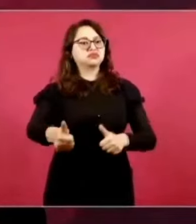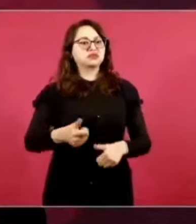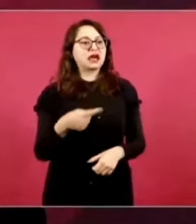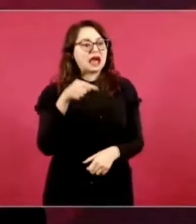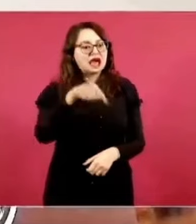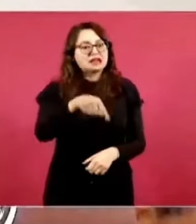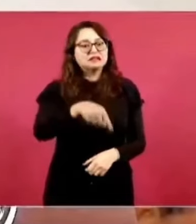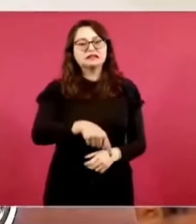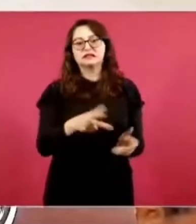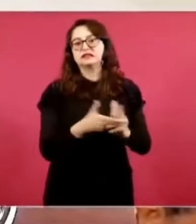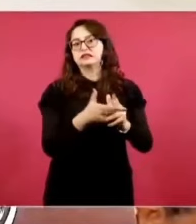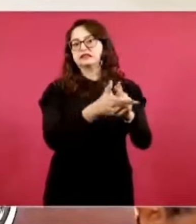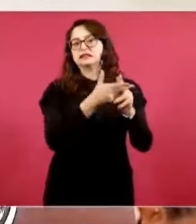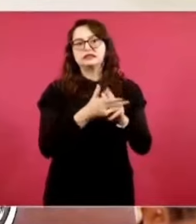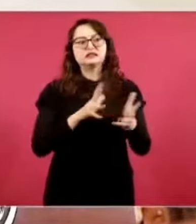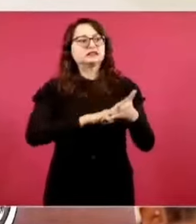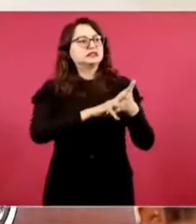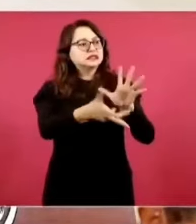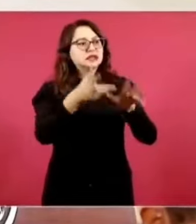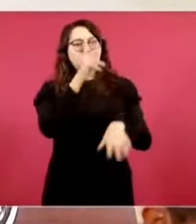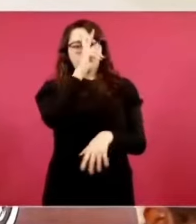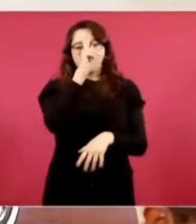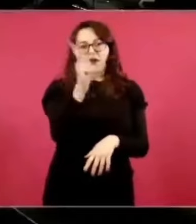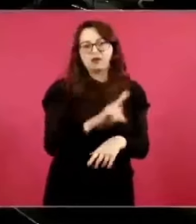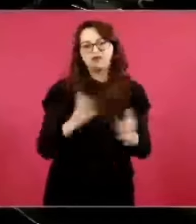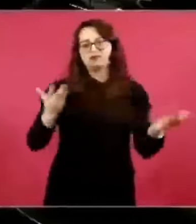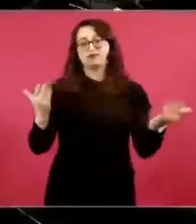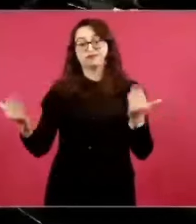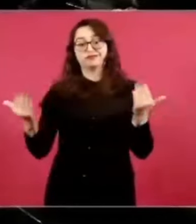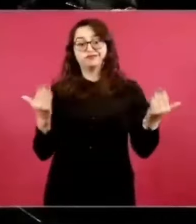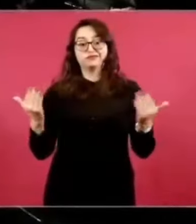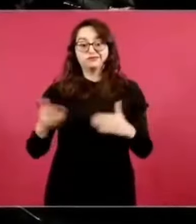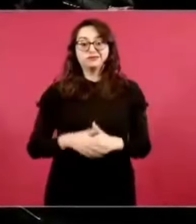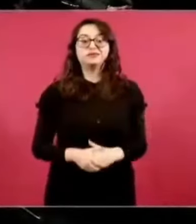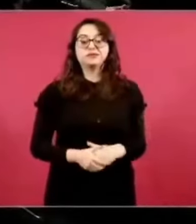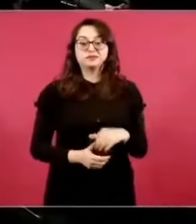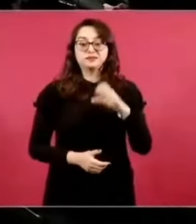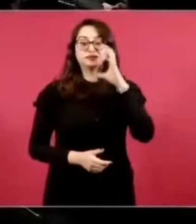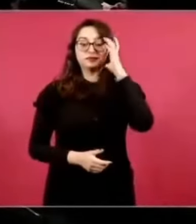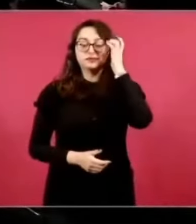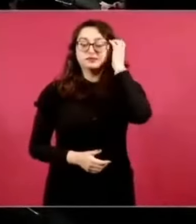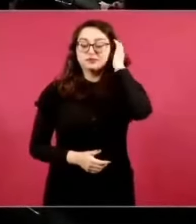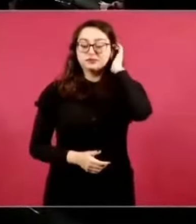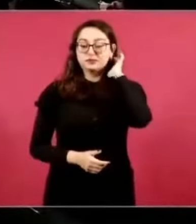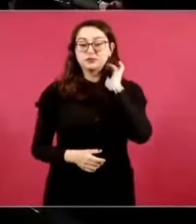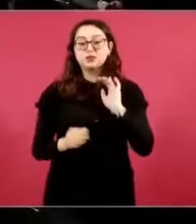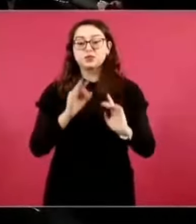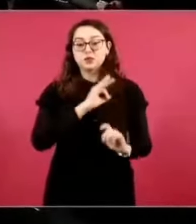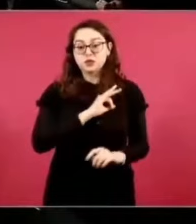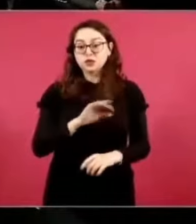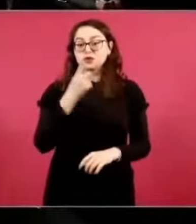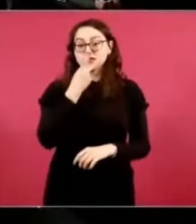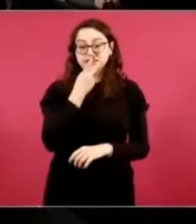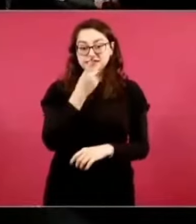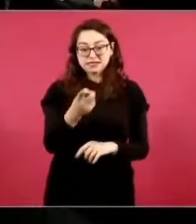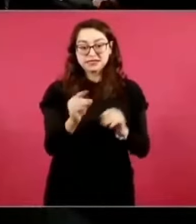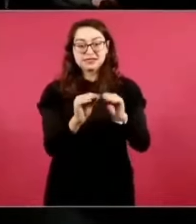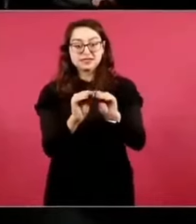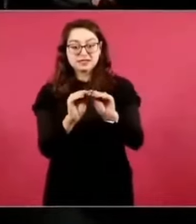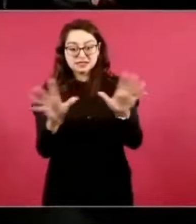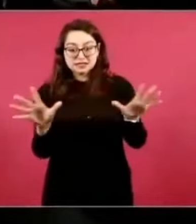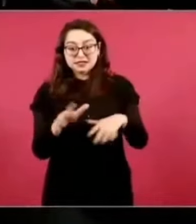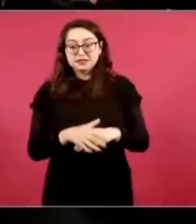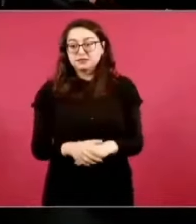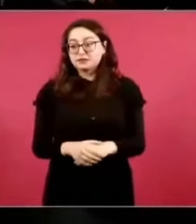Entonces, sí, entre más cultura, en